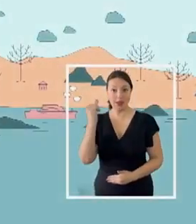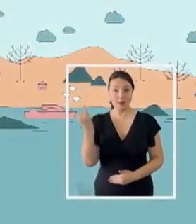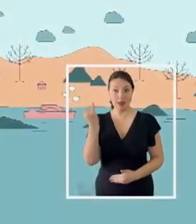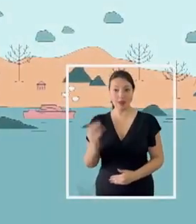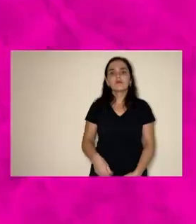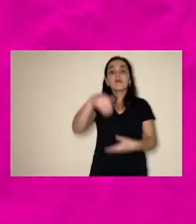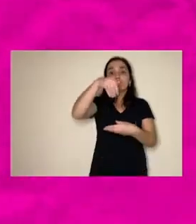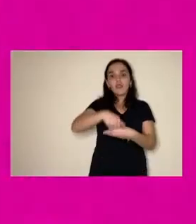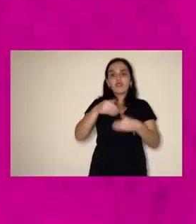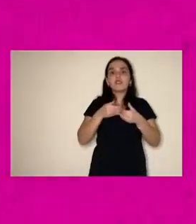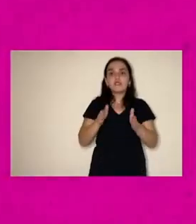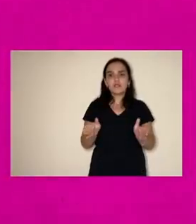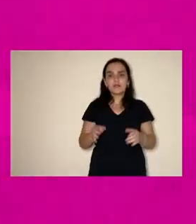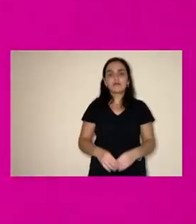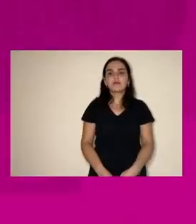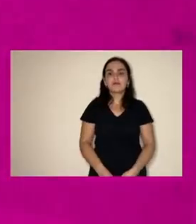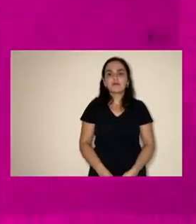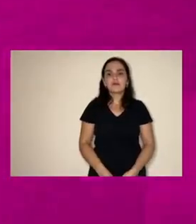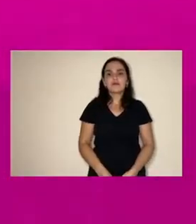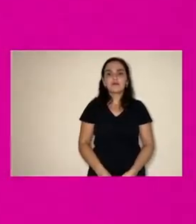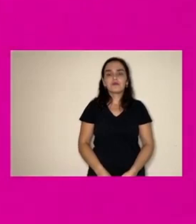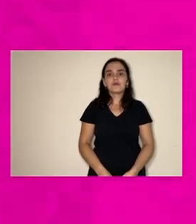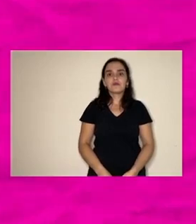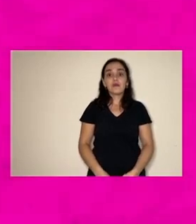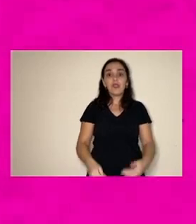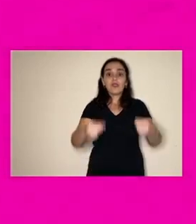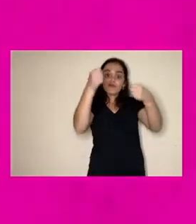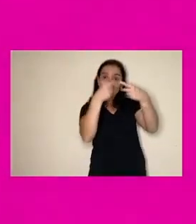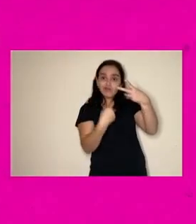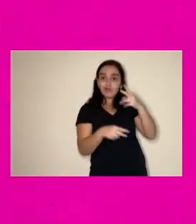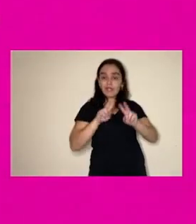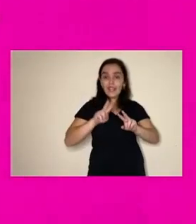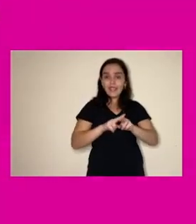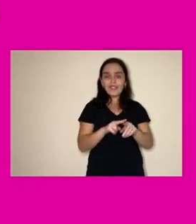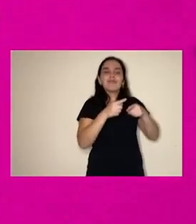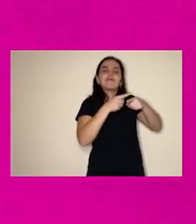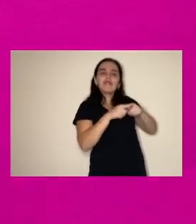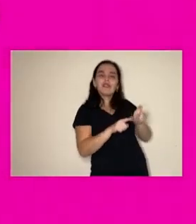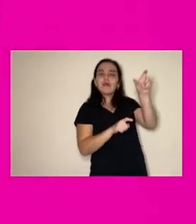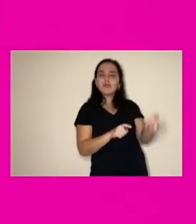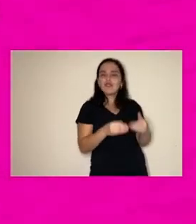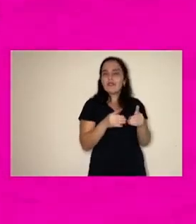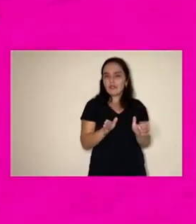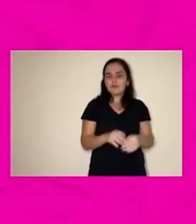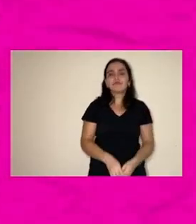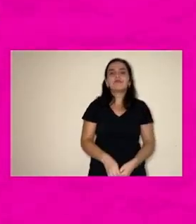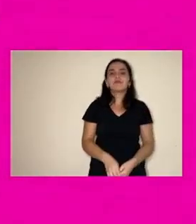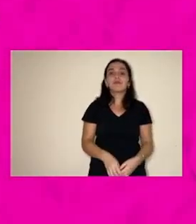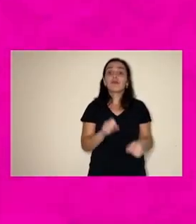constitución del mañana Vota Liberales Prácticas Que diferencian a un liberal